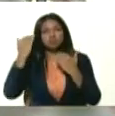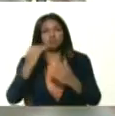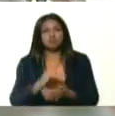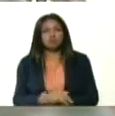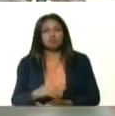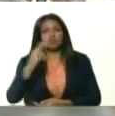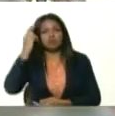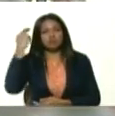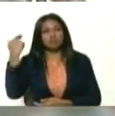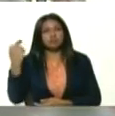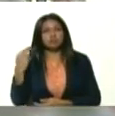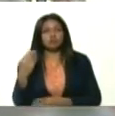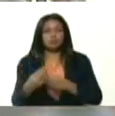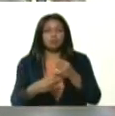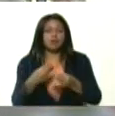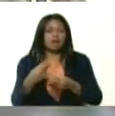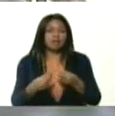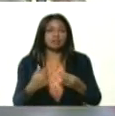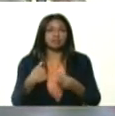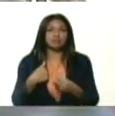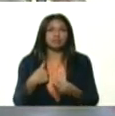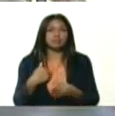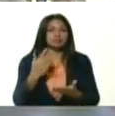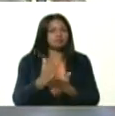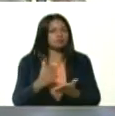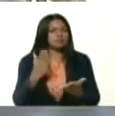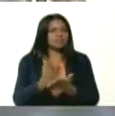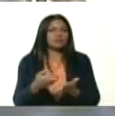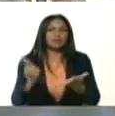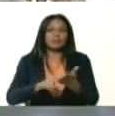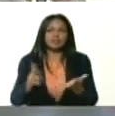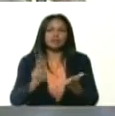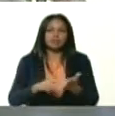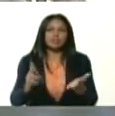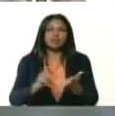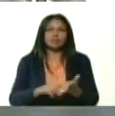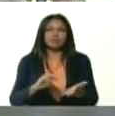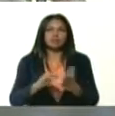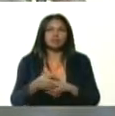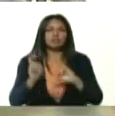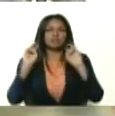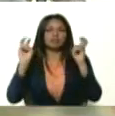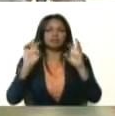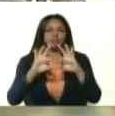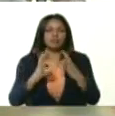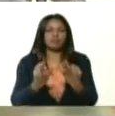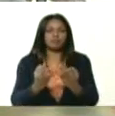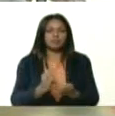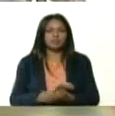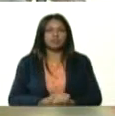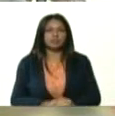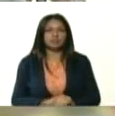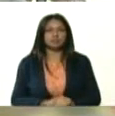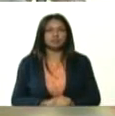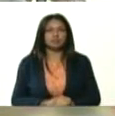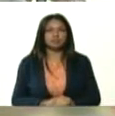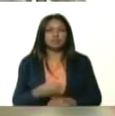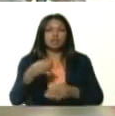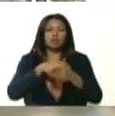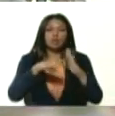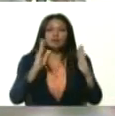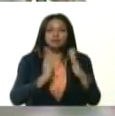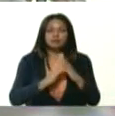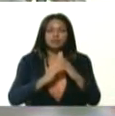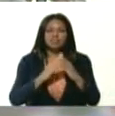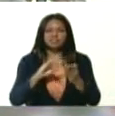una reflexión que ella me hace de cada rato sobre el tema de la familia, de la cuarentena